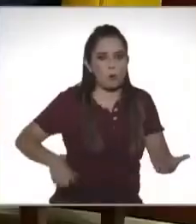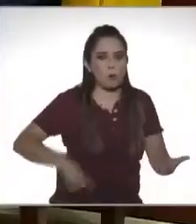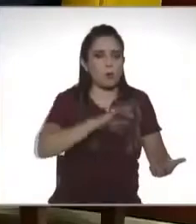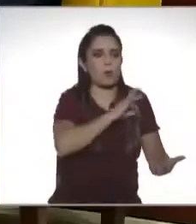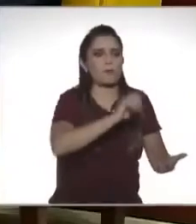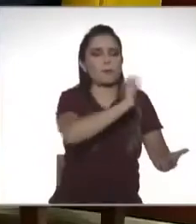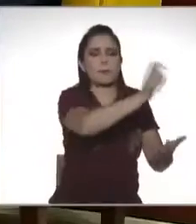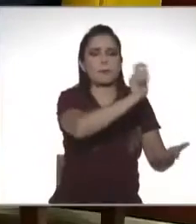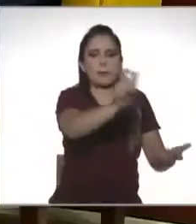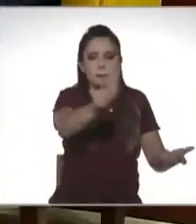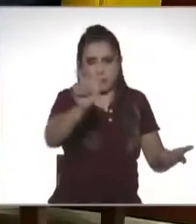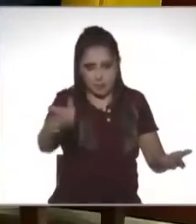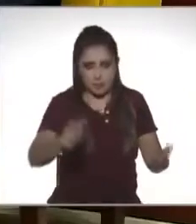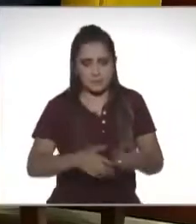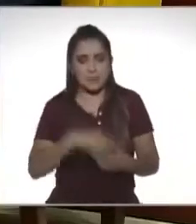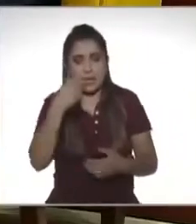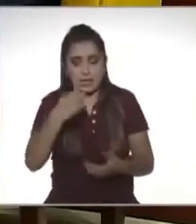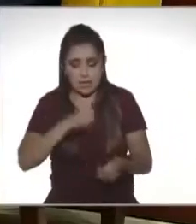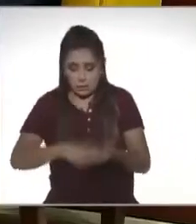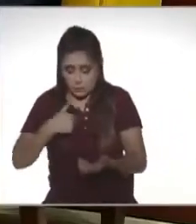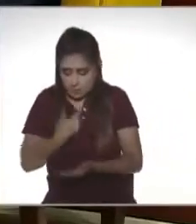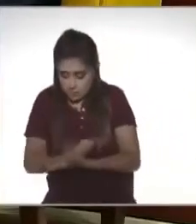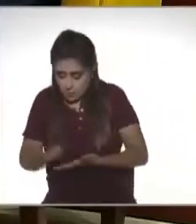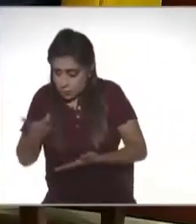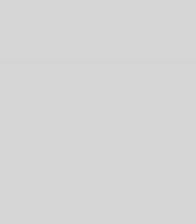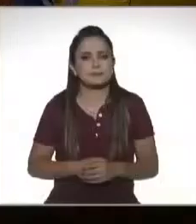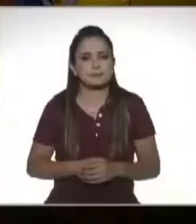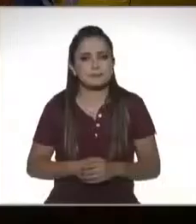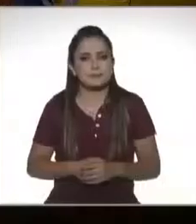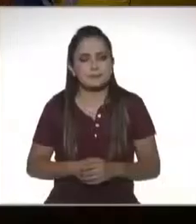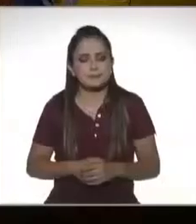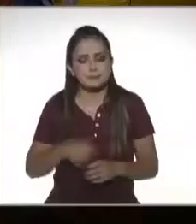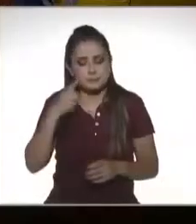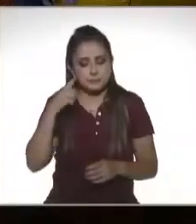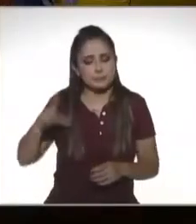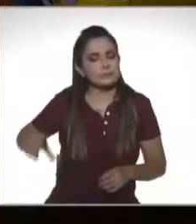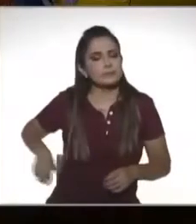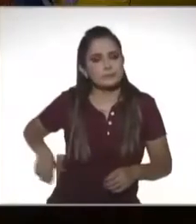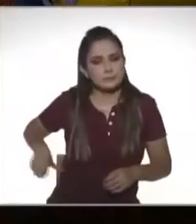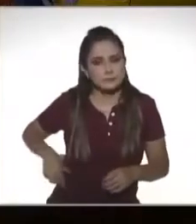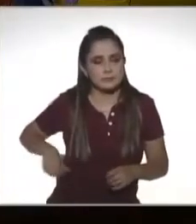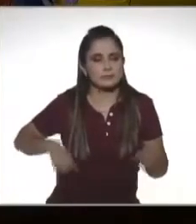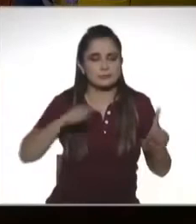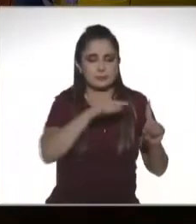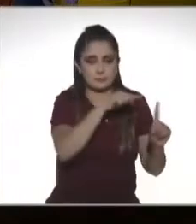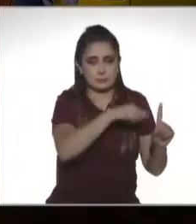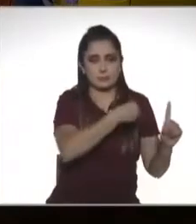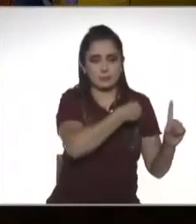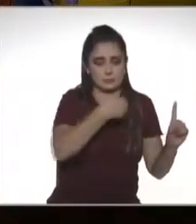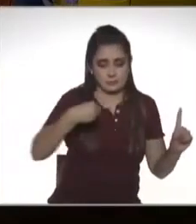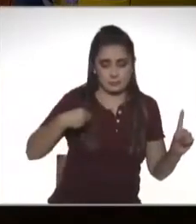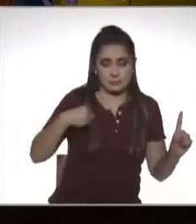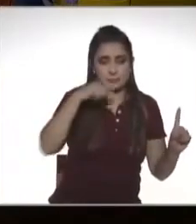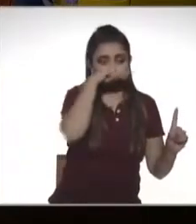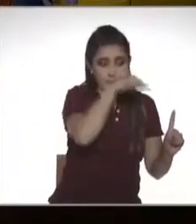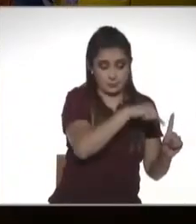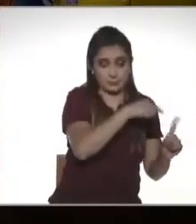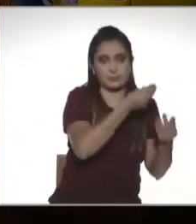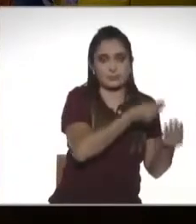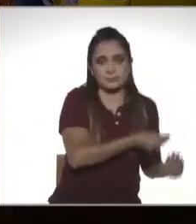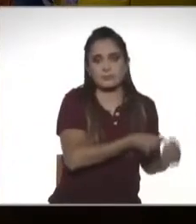de lo que yo tengo tengo que aportar para que el estado pueda operar el estado lo que tiene es la obligación de brindarnos